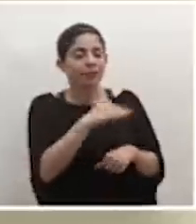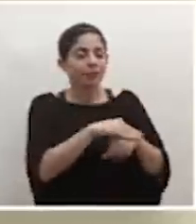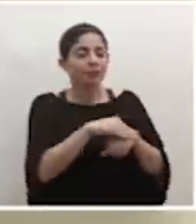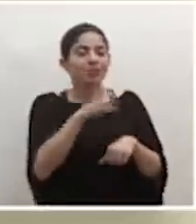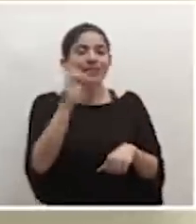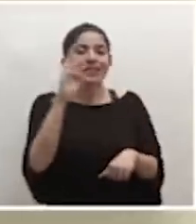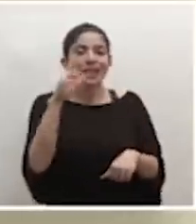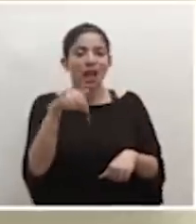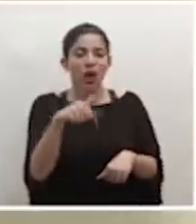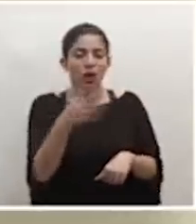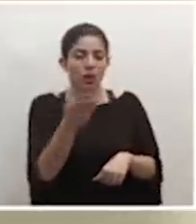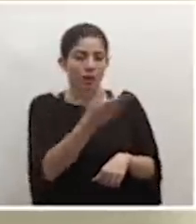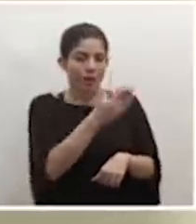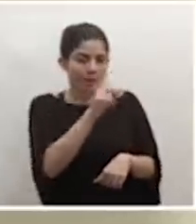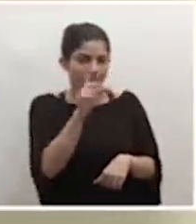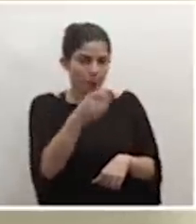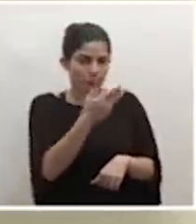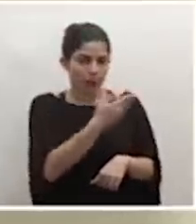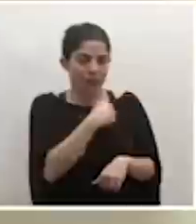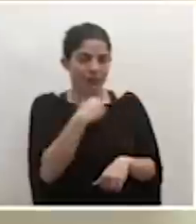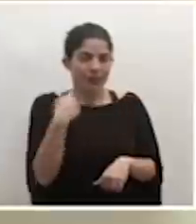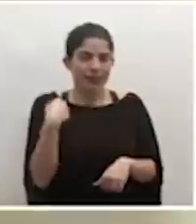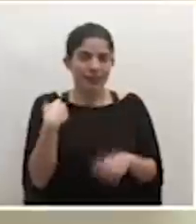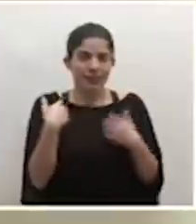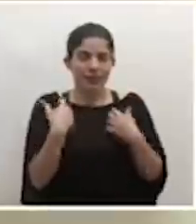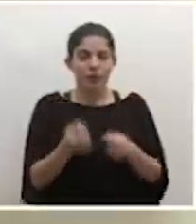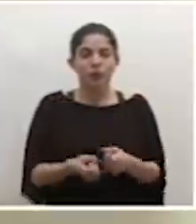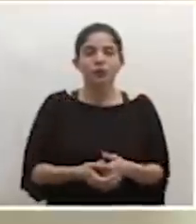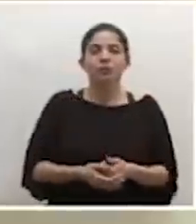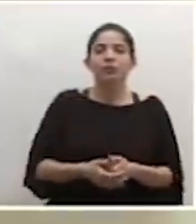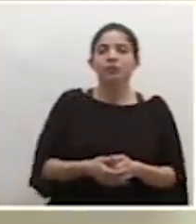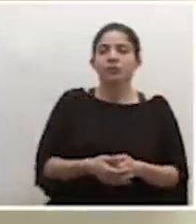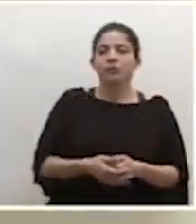CRO y su consulta al señor ministro de Salud.